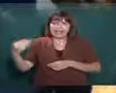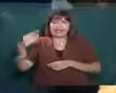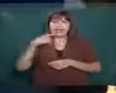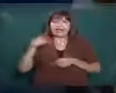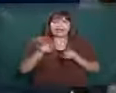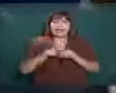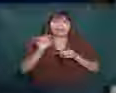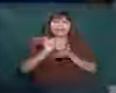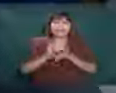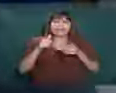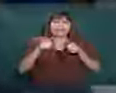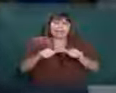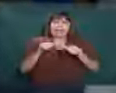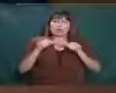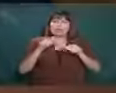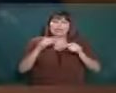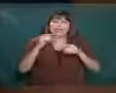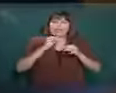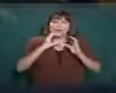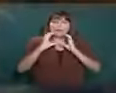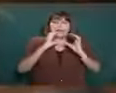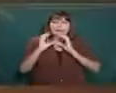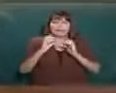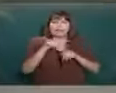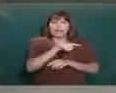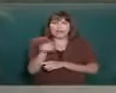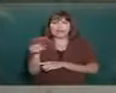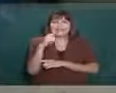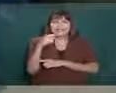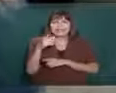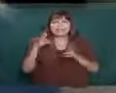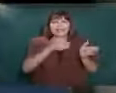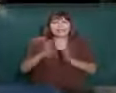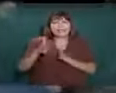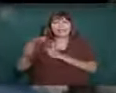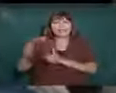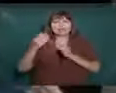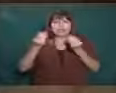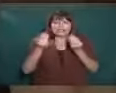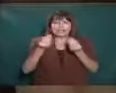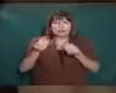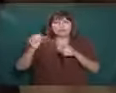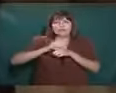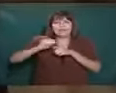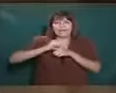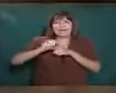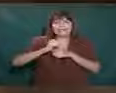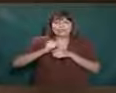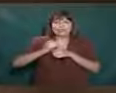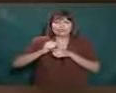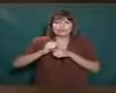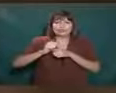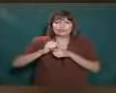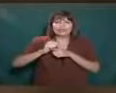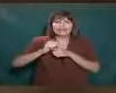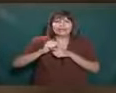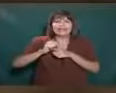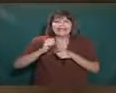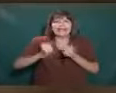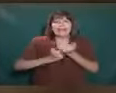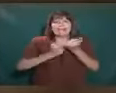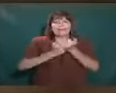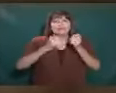externa, así que mantenga constante comunicación con ellas y planifique un exhaustivo proceso de capacitación.